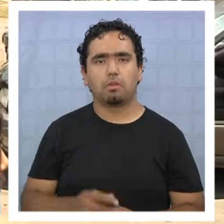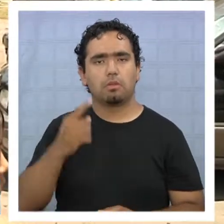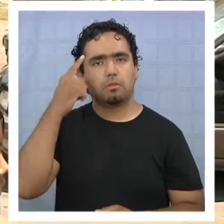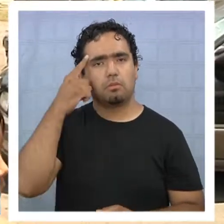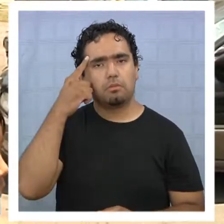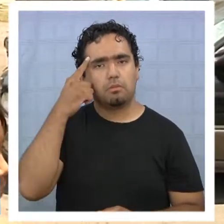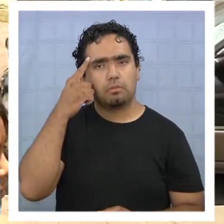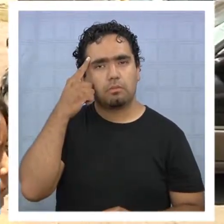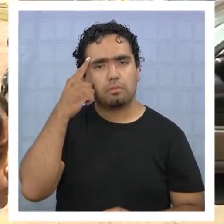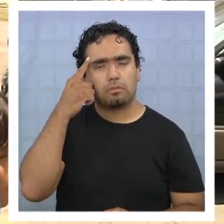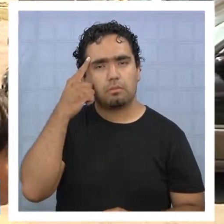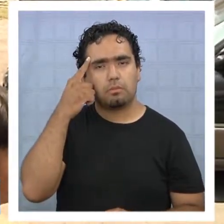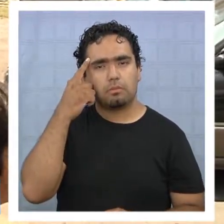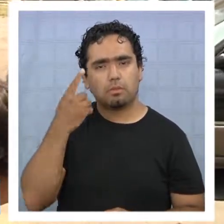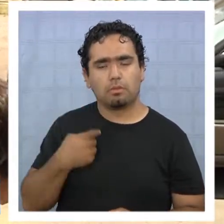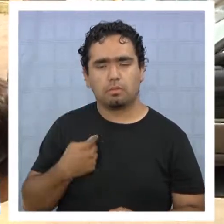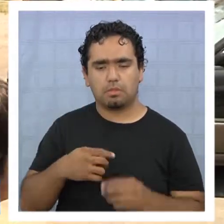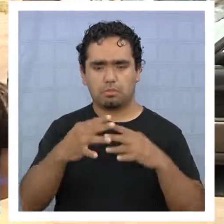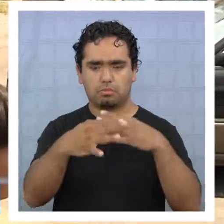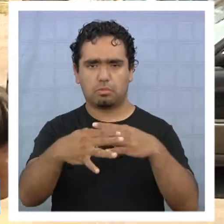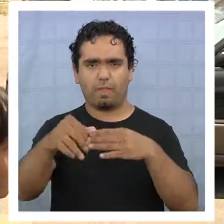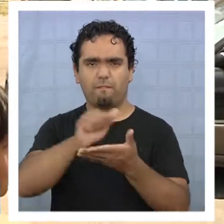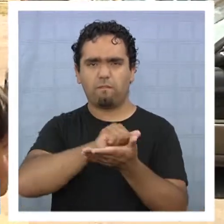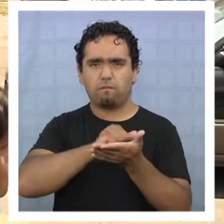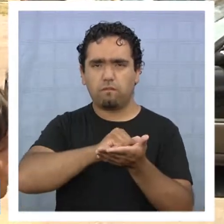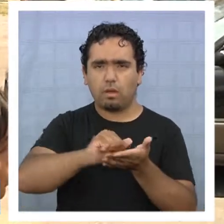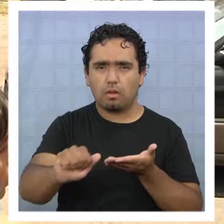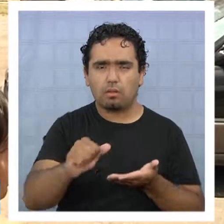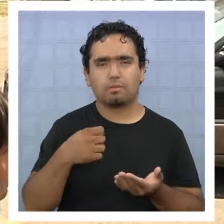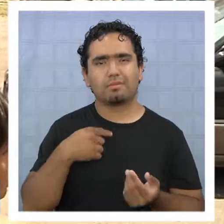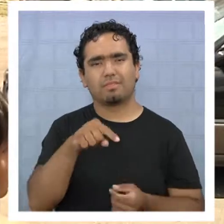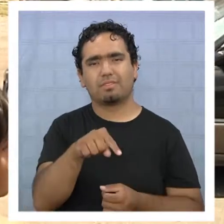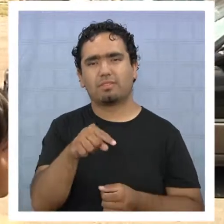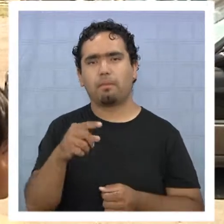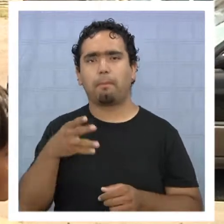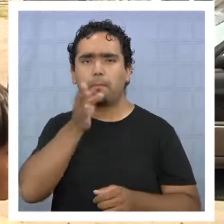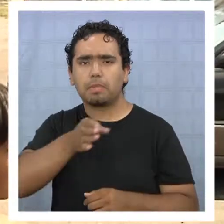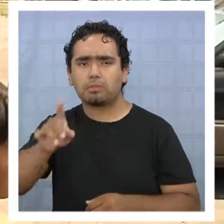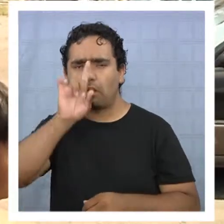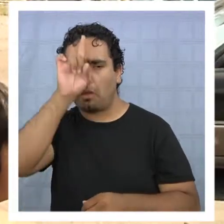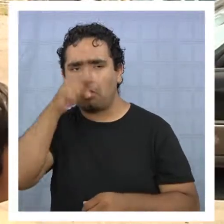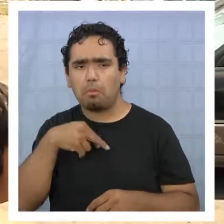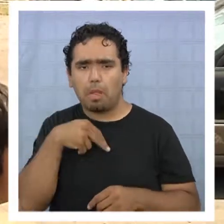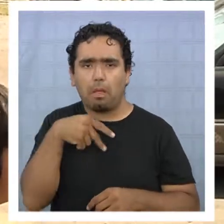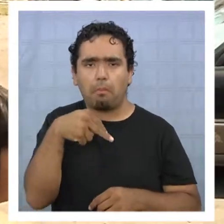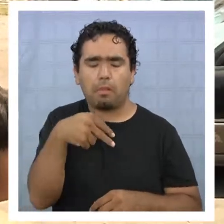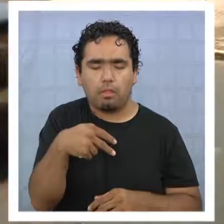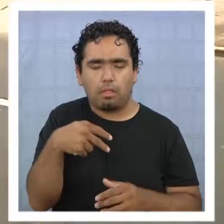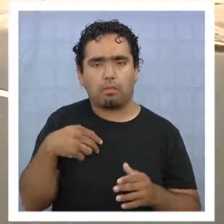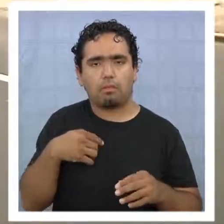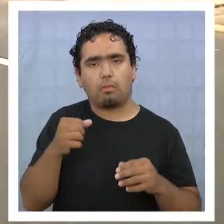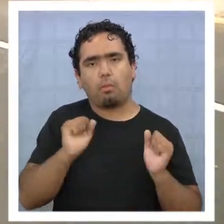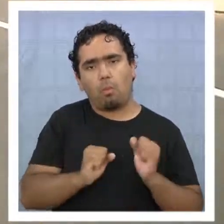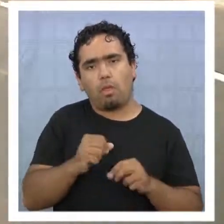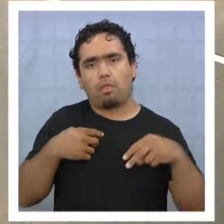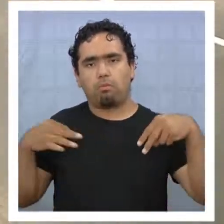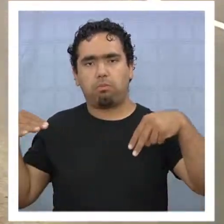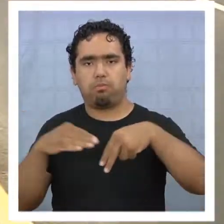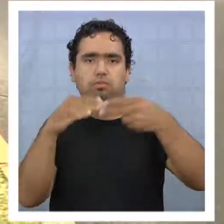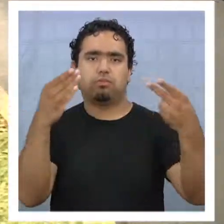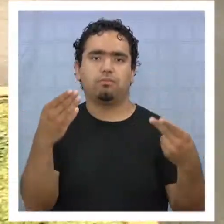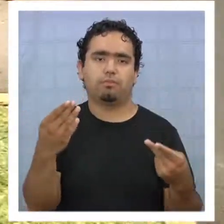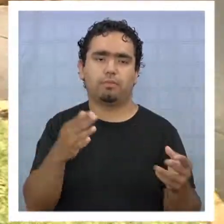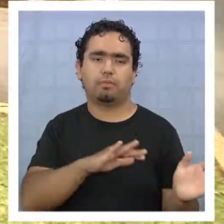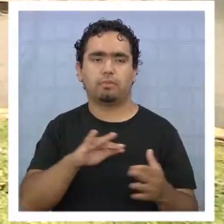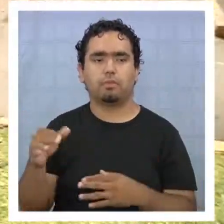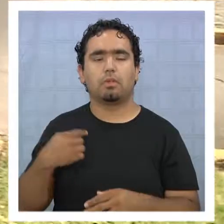mucho mejor. A suprimirnos un paso importante de cruce, obviamente hay más exposición a algún riesgo,